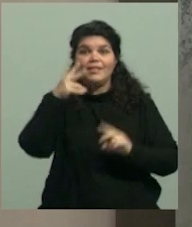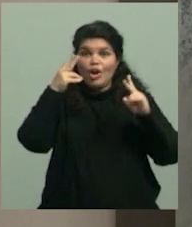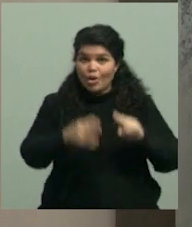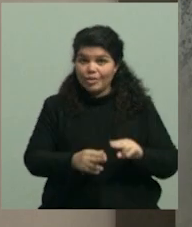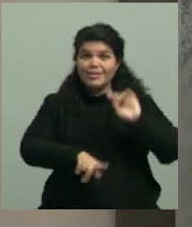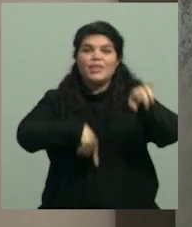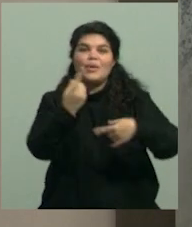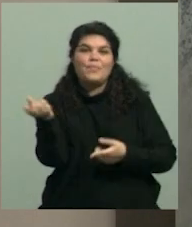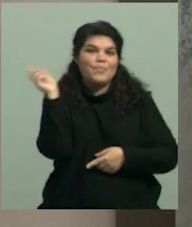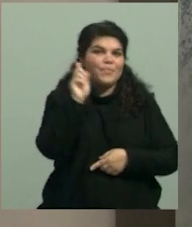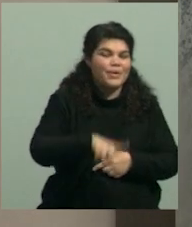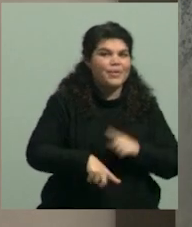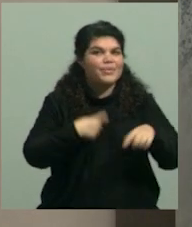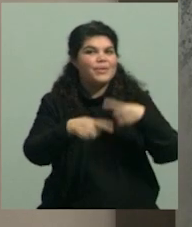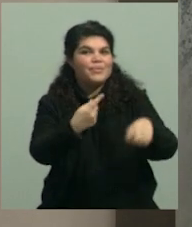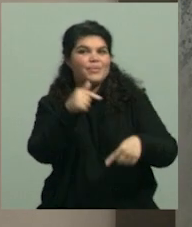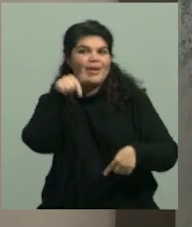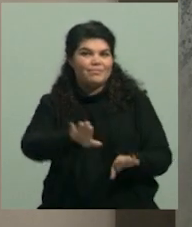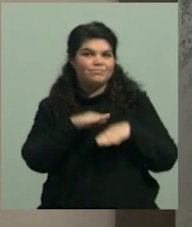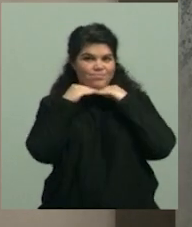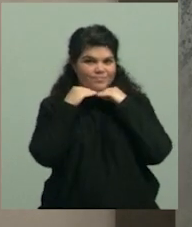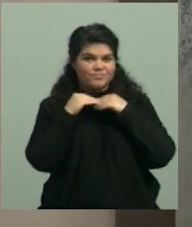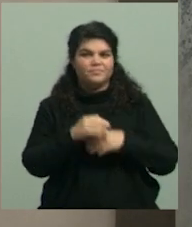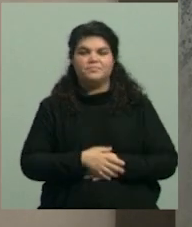enseguida, volvemos. No se muevan, esto es Señalú.